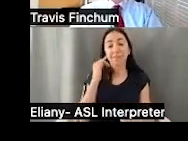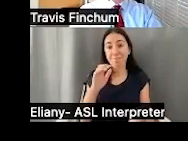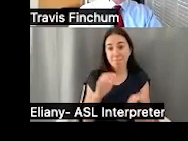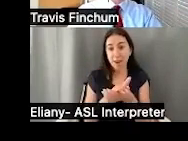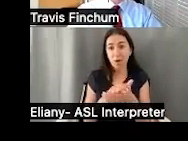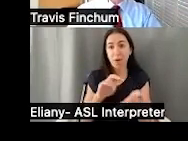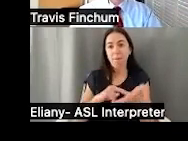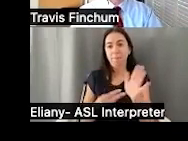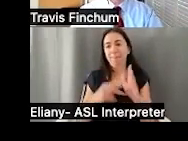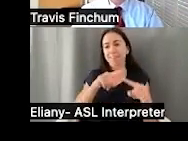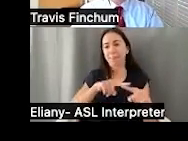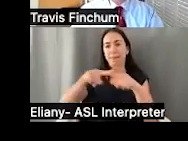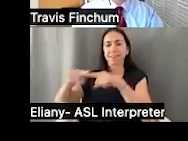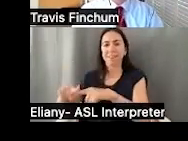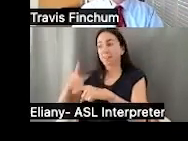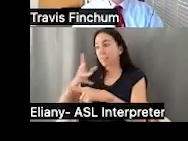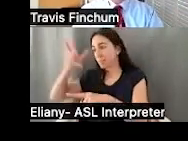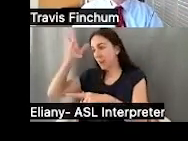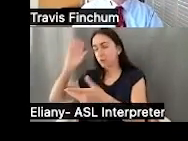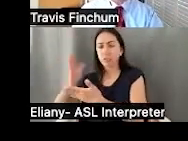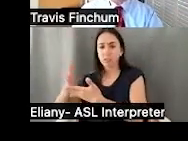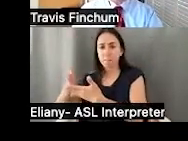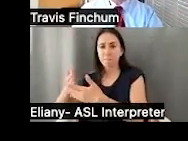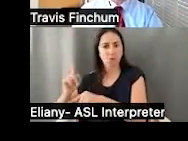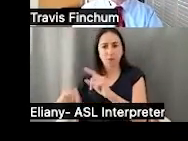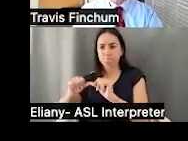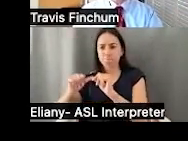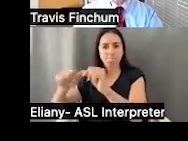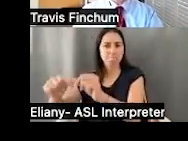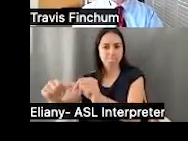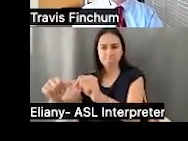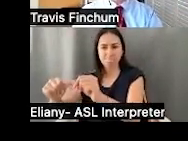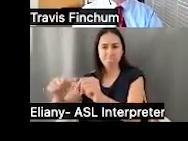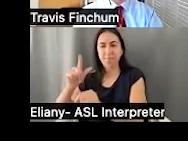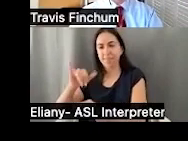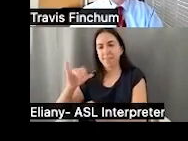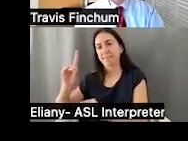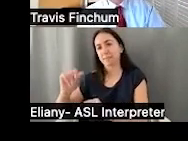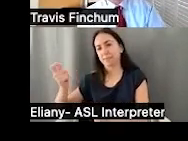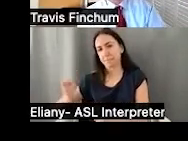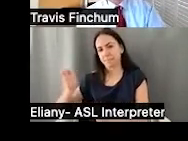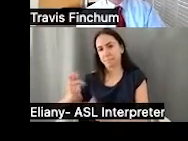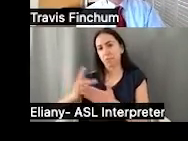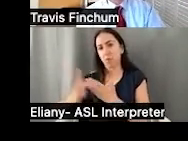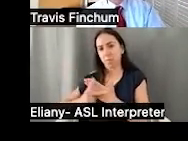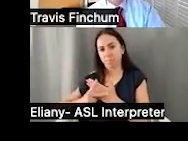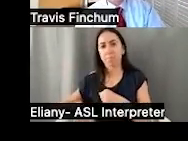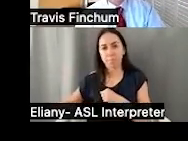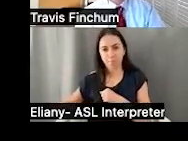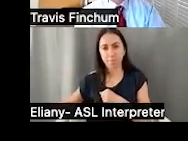casa, rompe el ciclo de dependencia con el padre o madre y no va a poder aplicar para estos